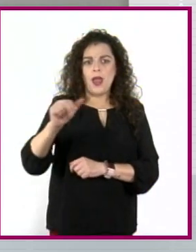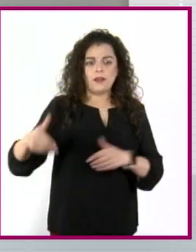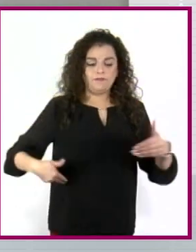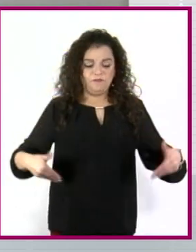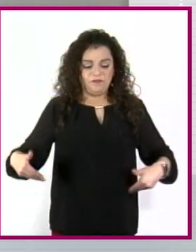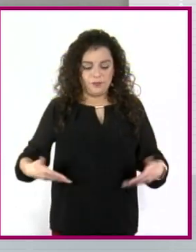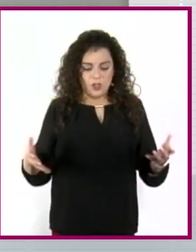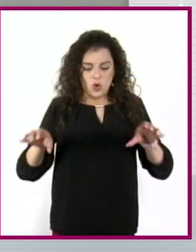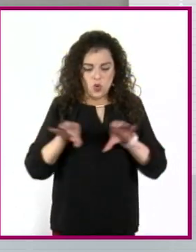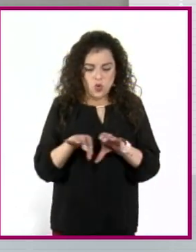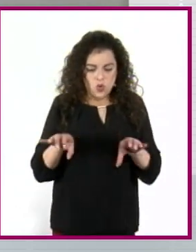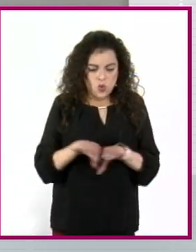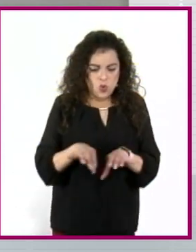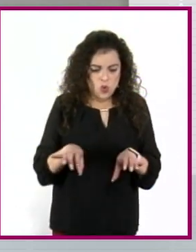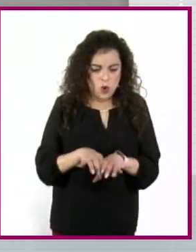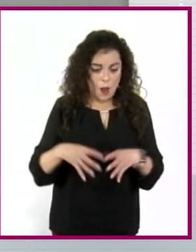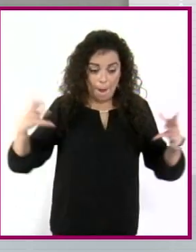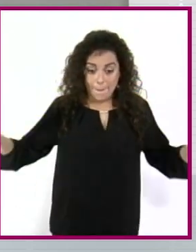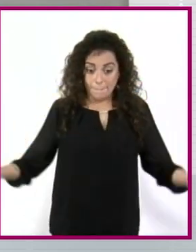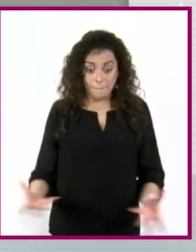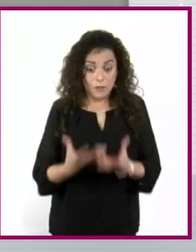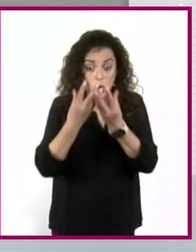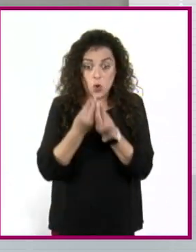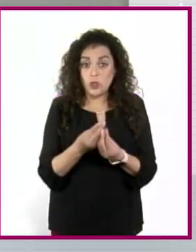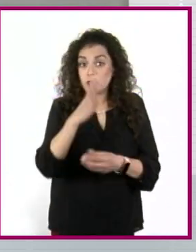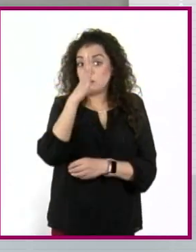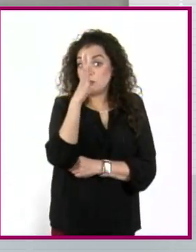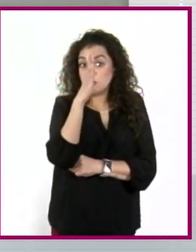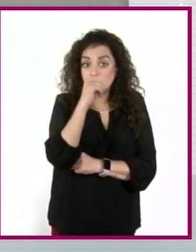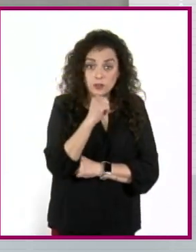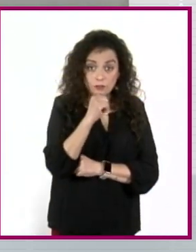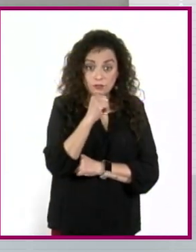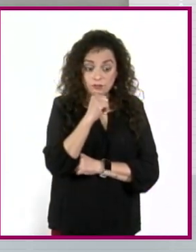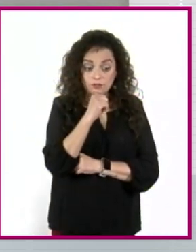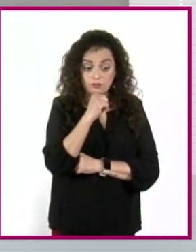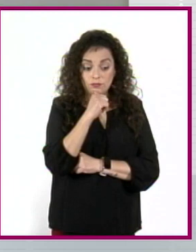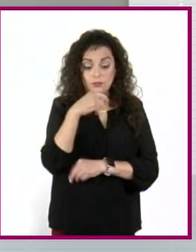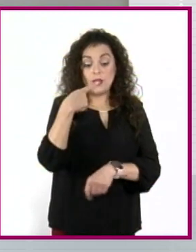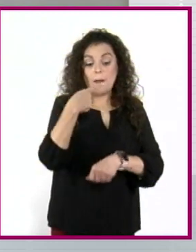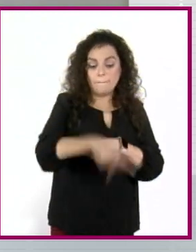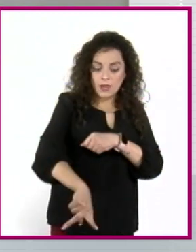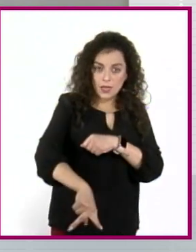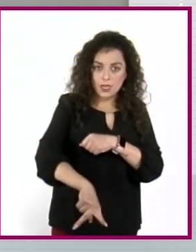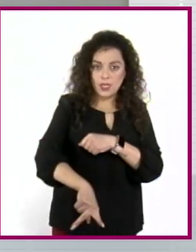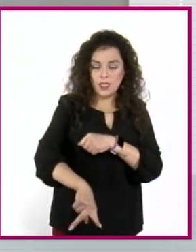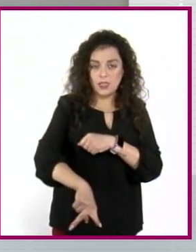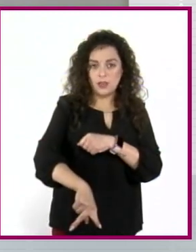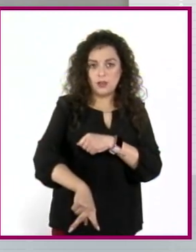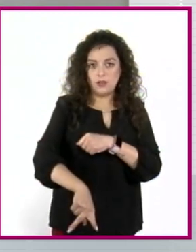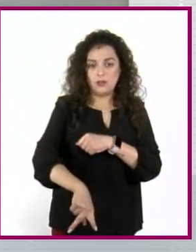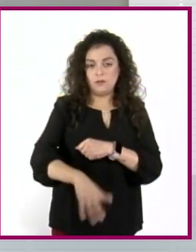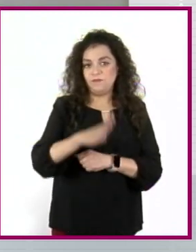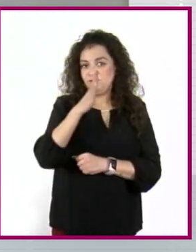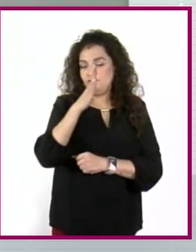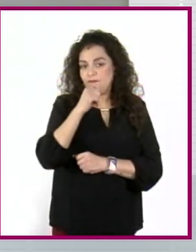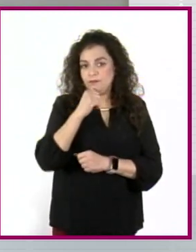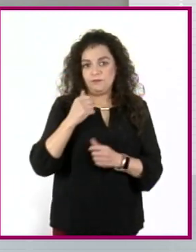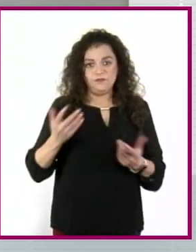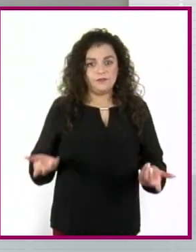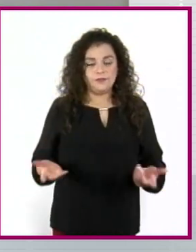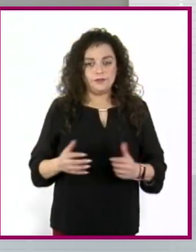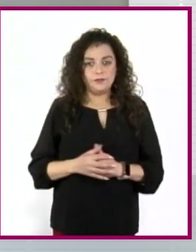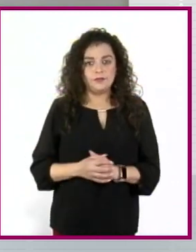Si no podemos estar juntos, es riesgoso, ¿no? Esta cuestión,